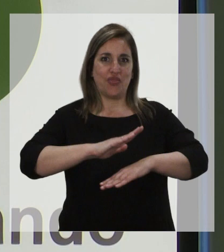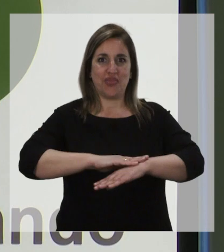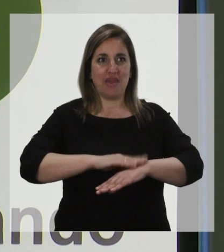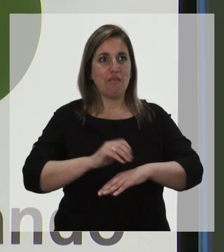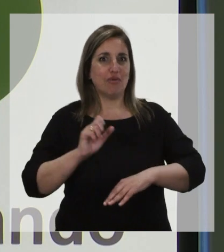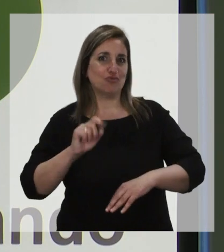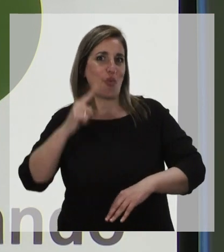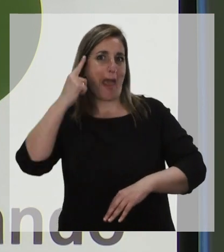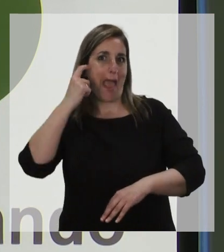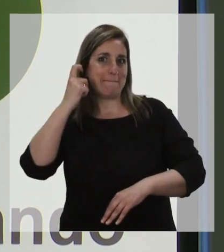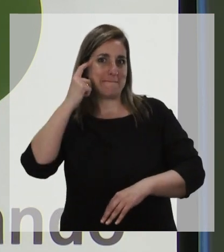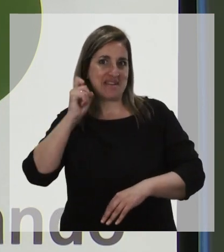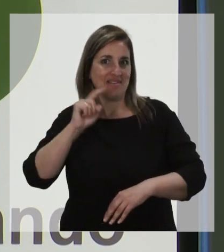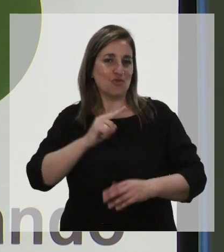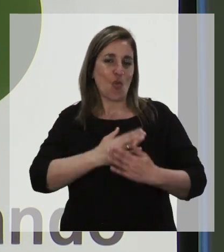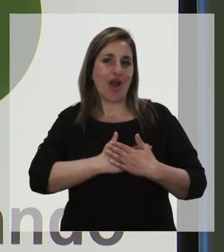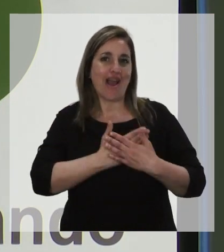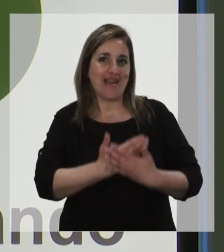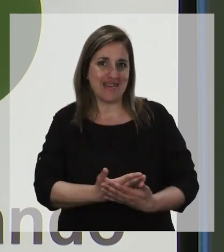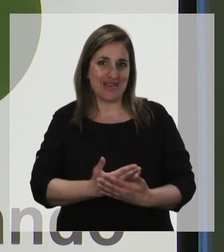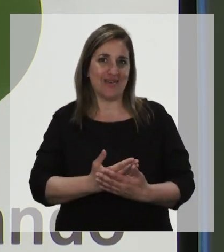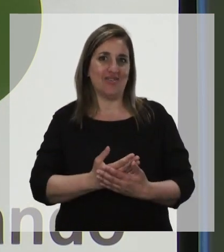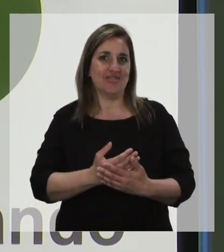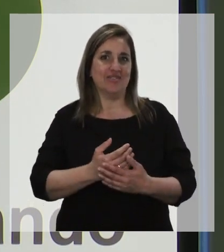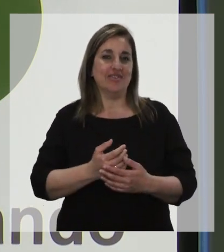su tiempo y su afecto.